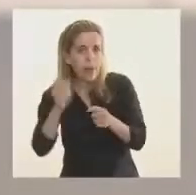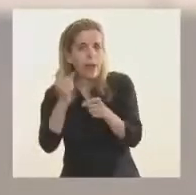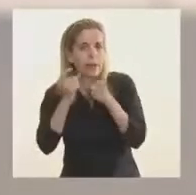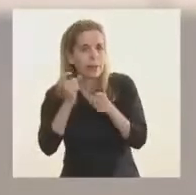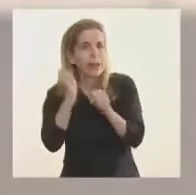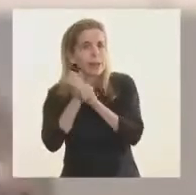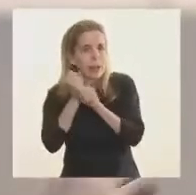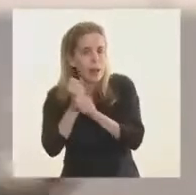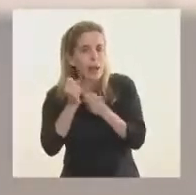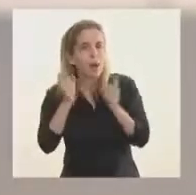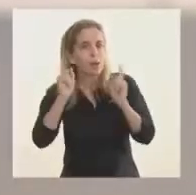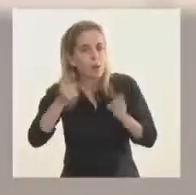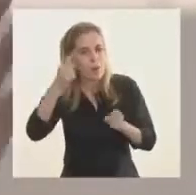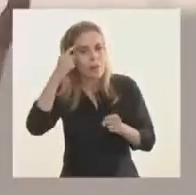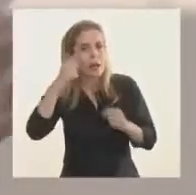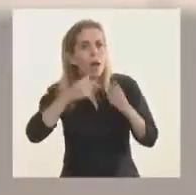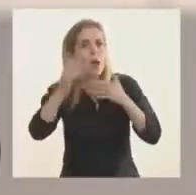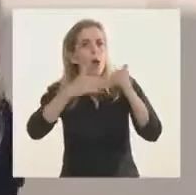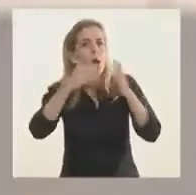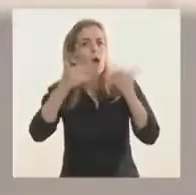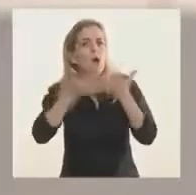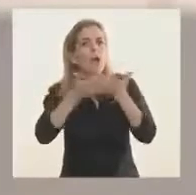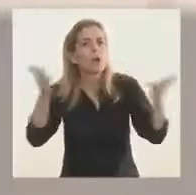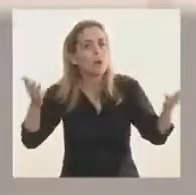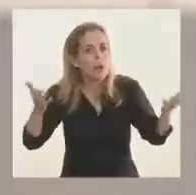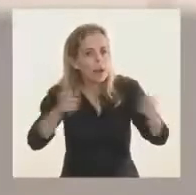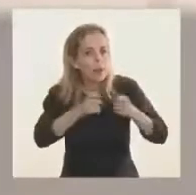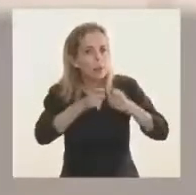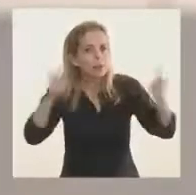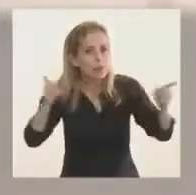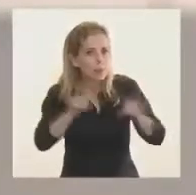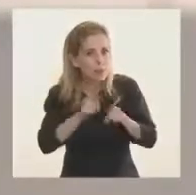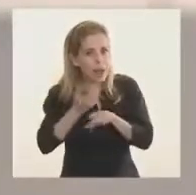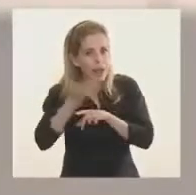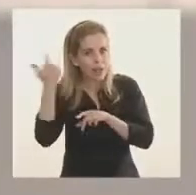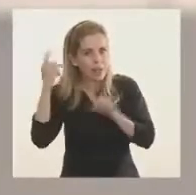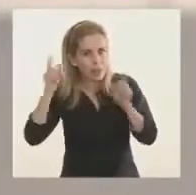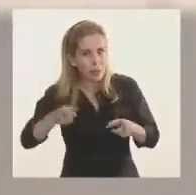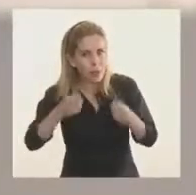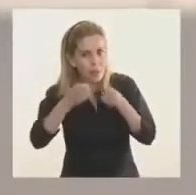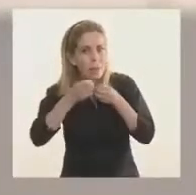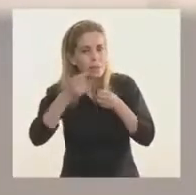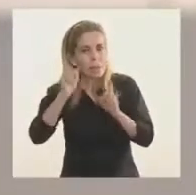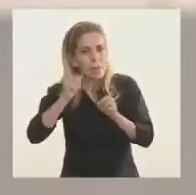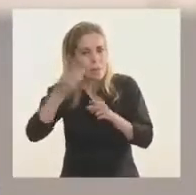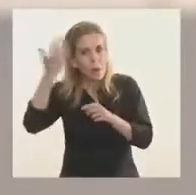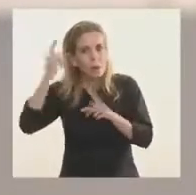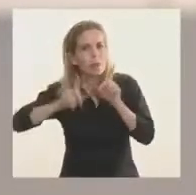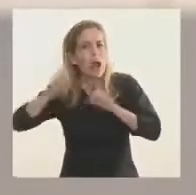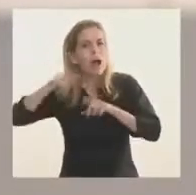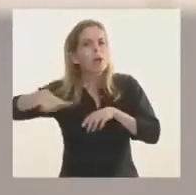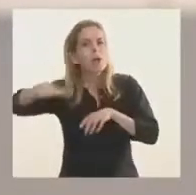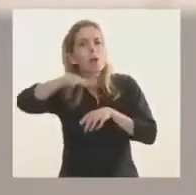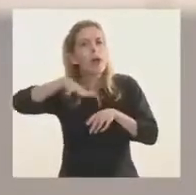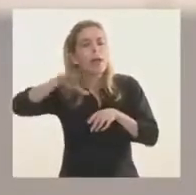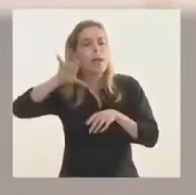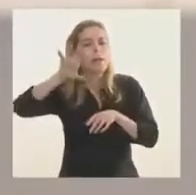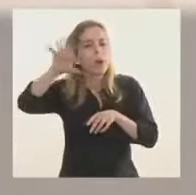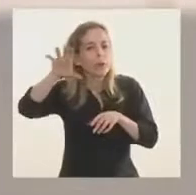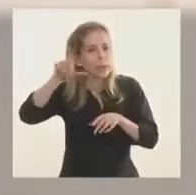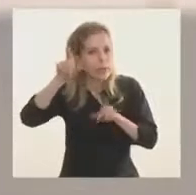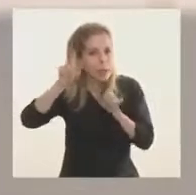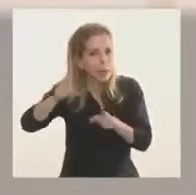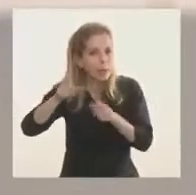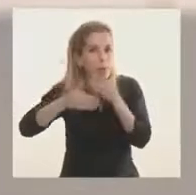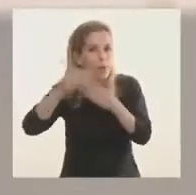multiplica la obra pública, como ya empezamos y ayer no estuvo juntos otra vez en alguna obra, en algún lugar en la provincia que toma